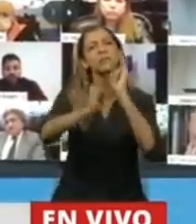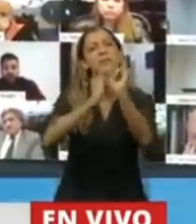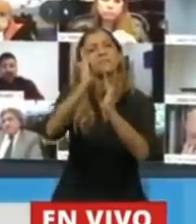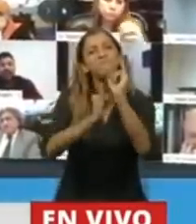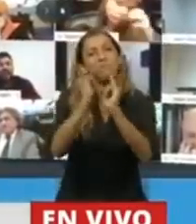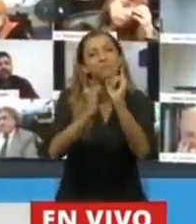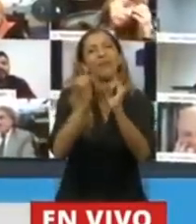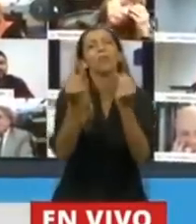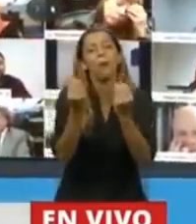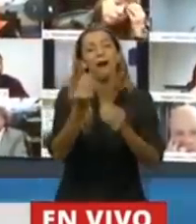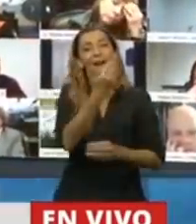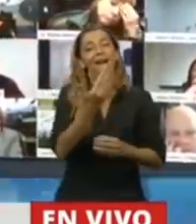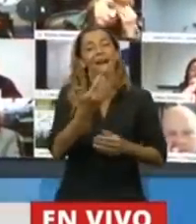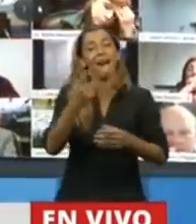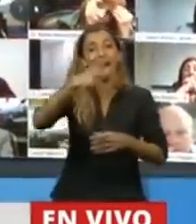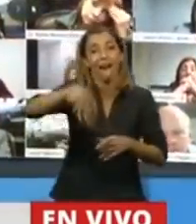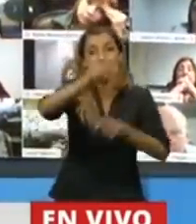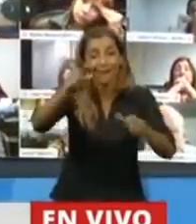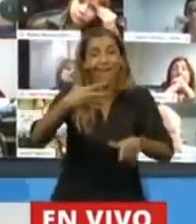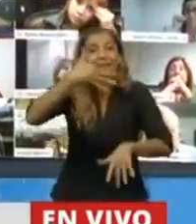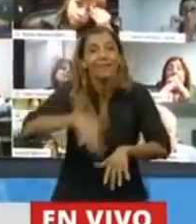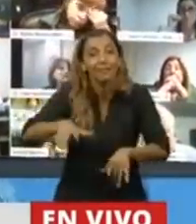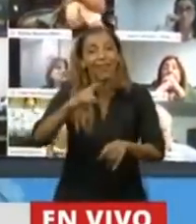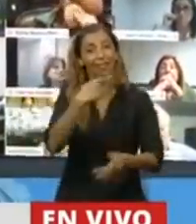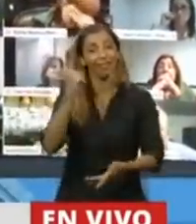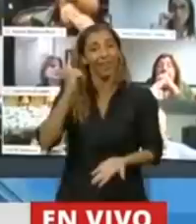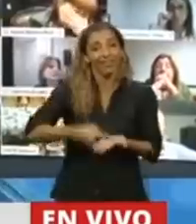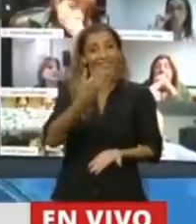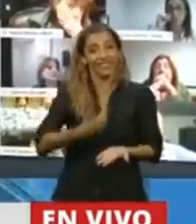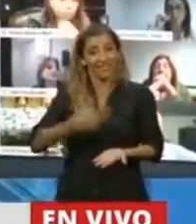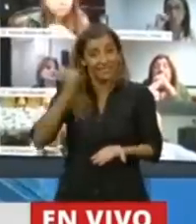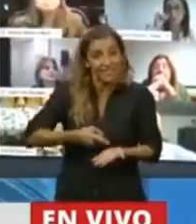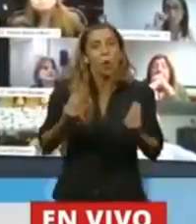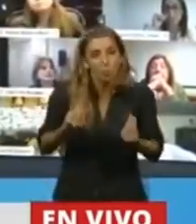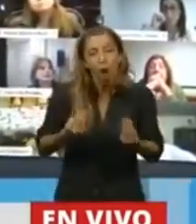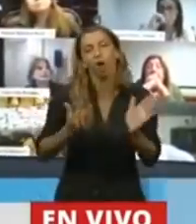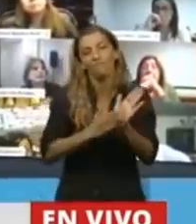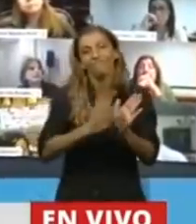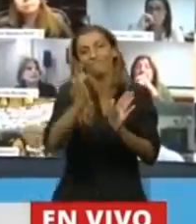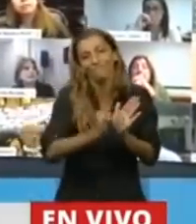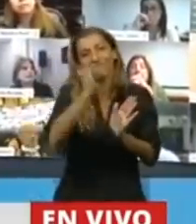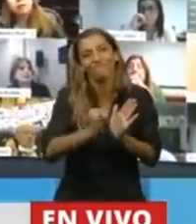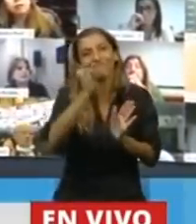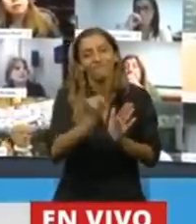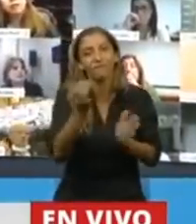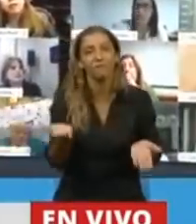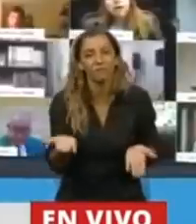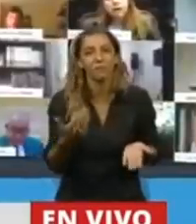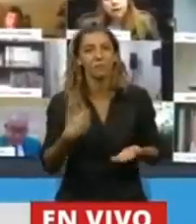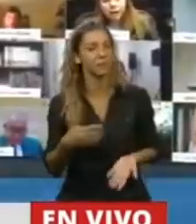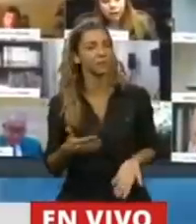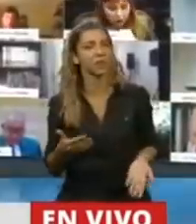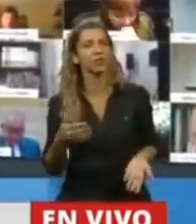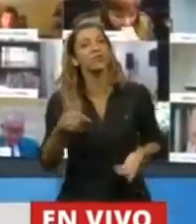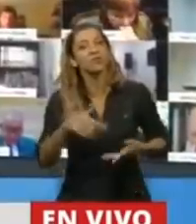Y sinceramente cuando uno ve lo que sucede hoy en el hermano país trasandino de Chile, no tiene por